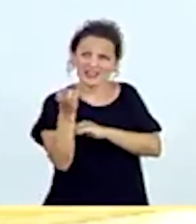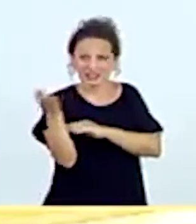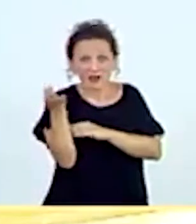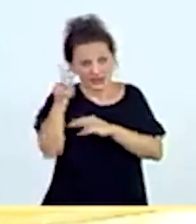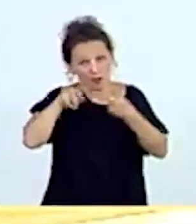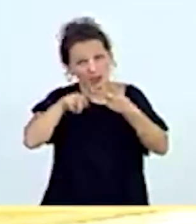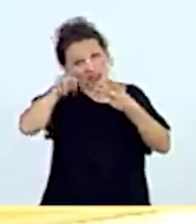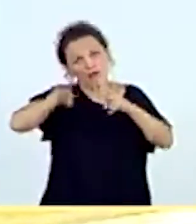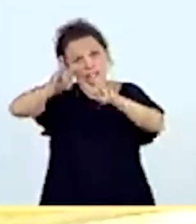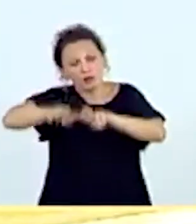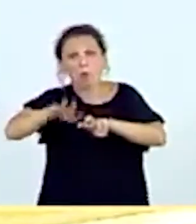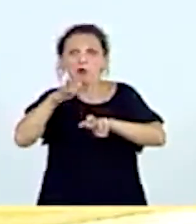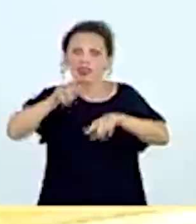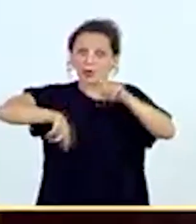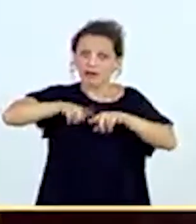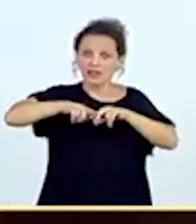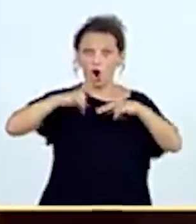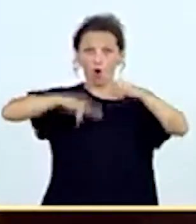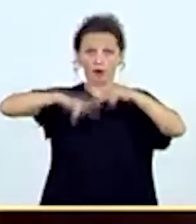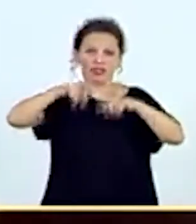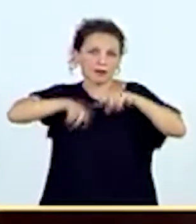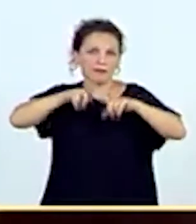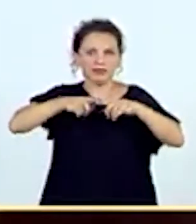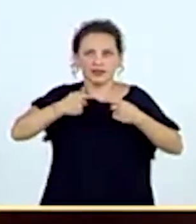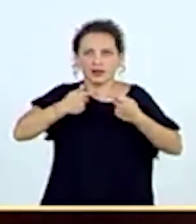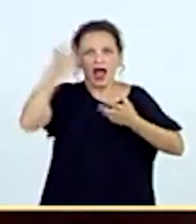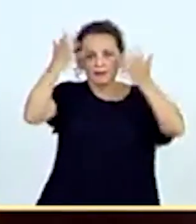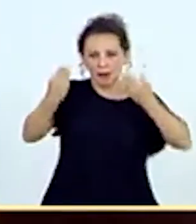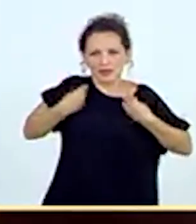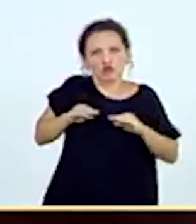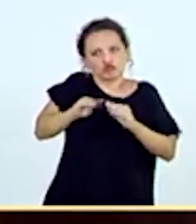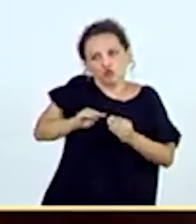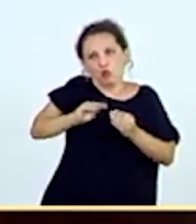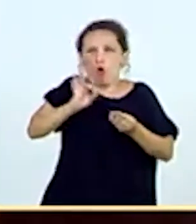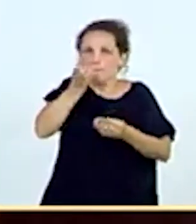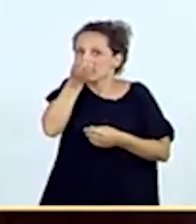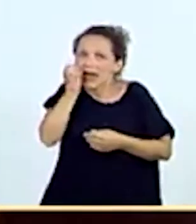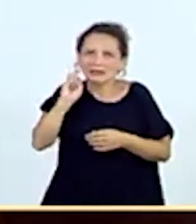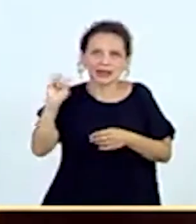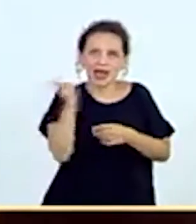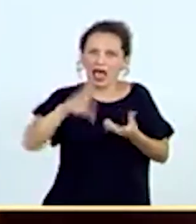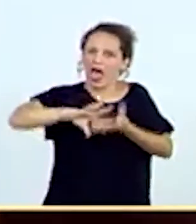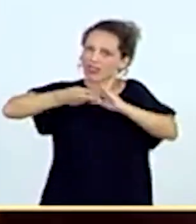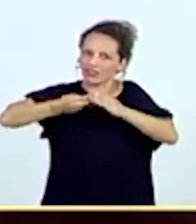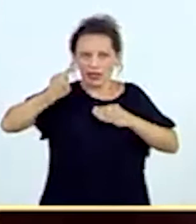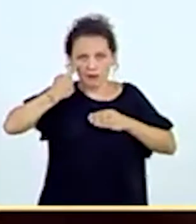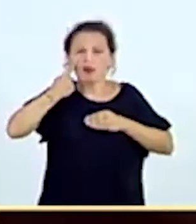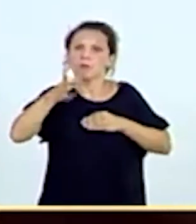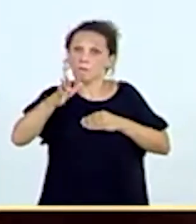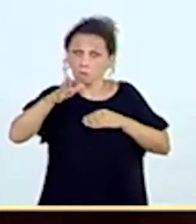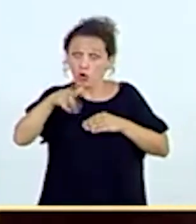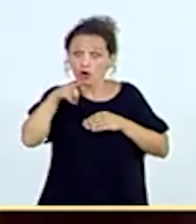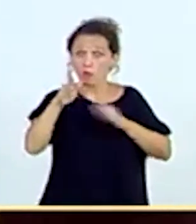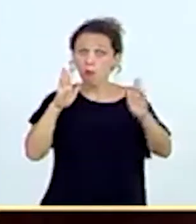adaptarse a los ciclos biológicos y era necesario realizar estos trabajos del campo que, como le he dicho, se afectaron por la crisis del coronavirus y que fue